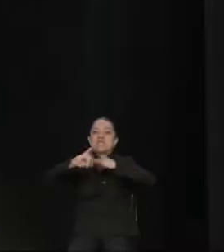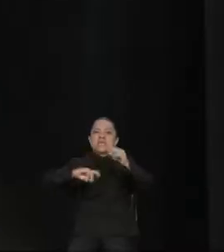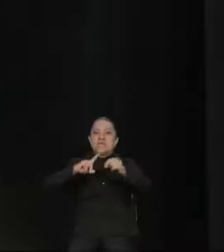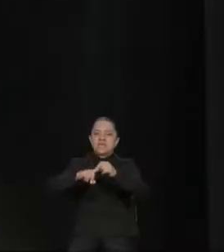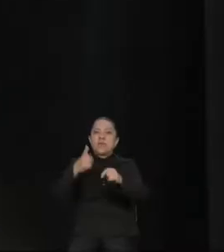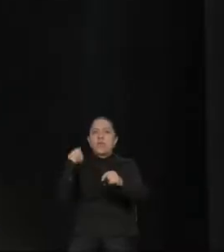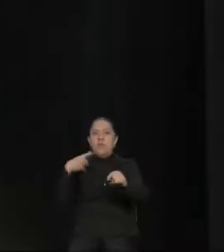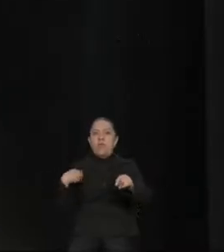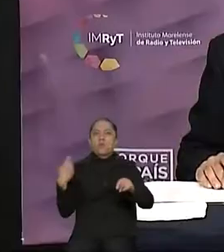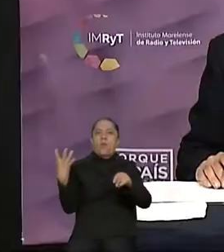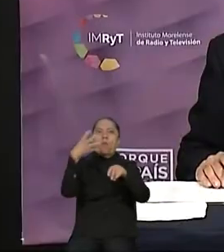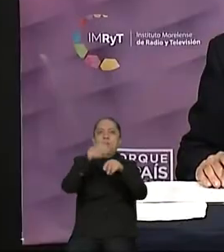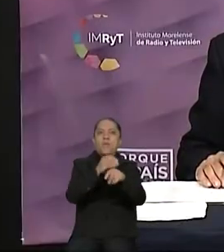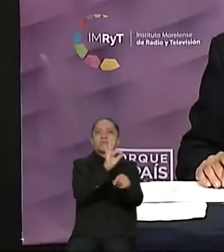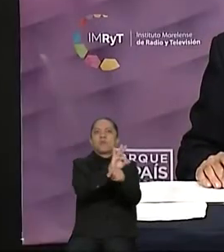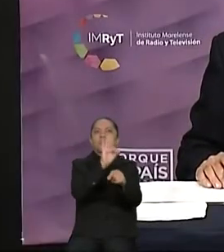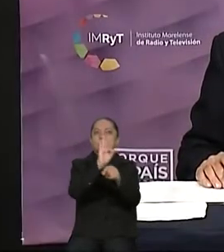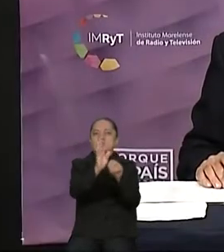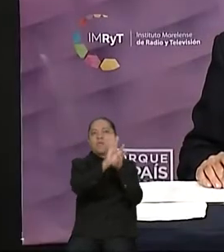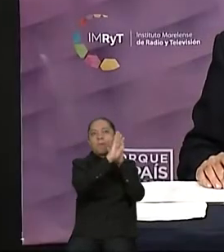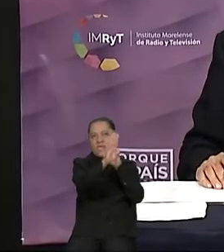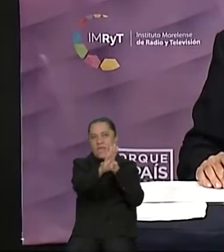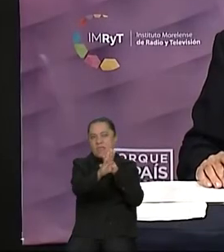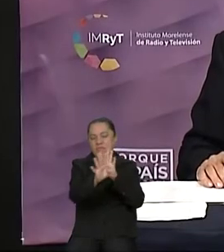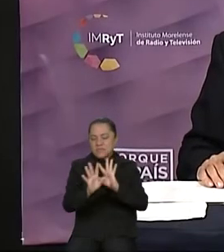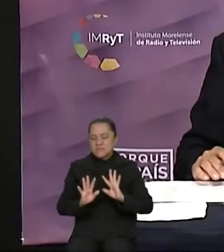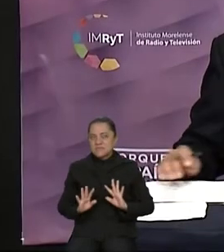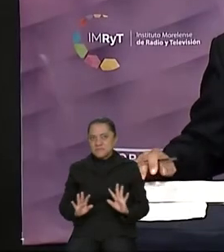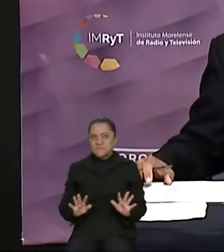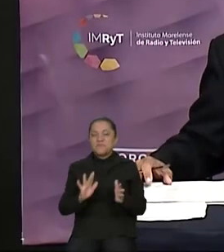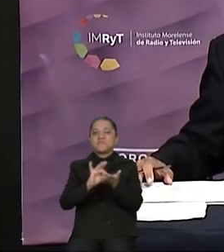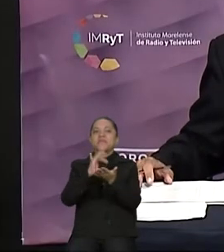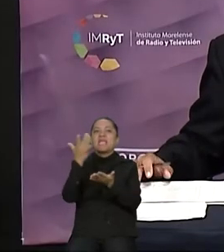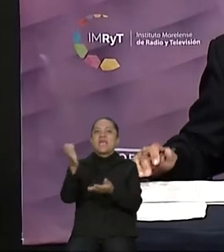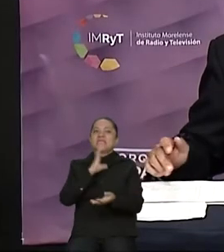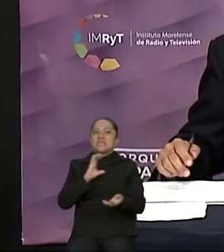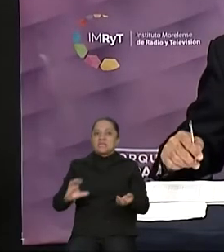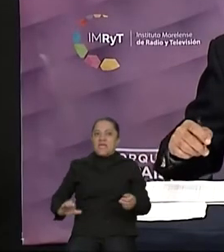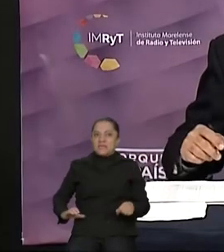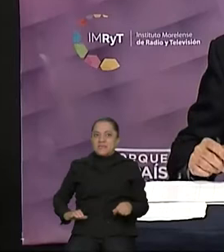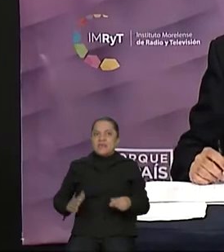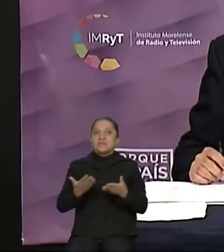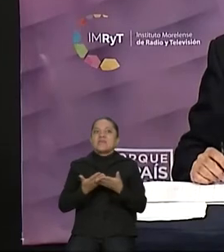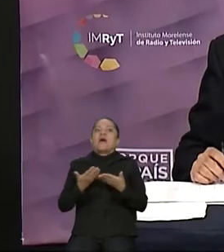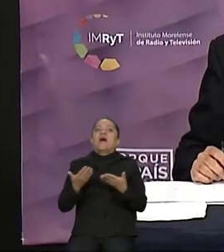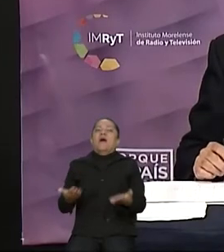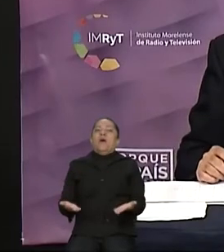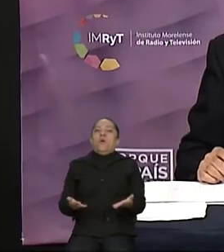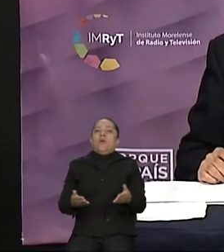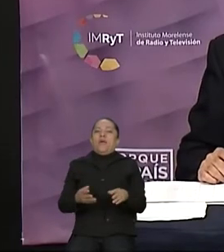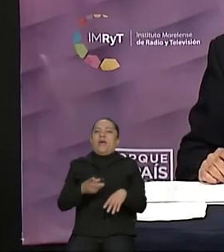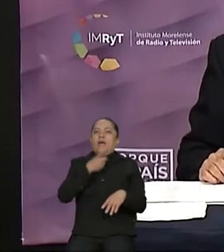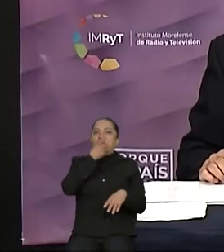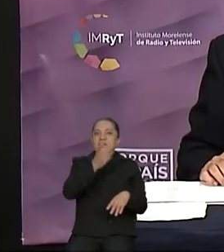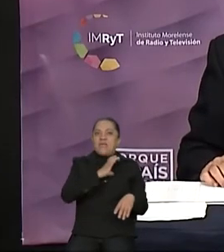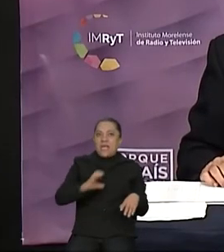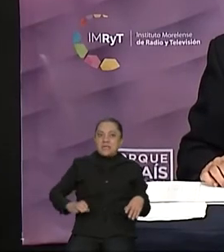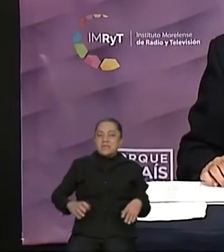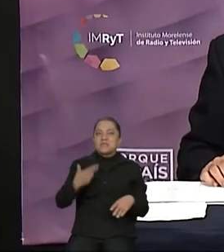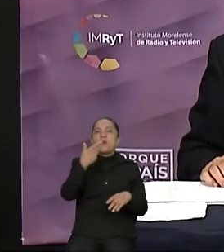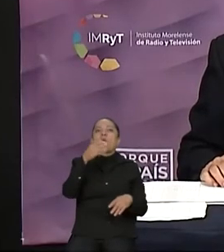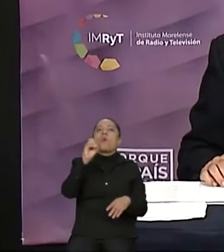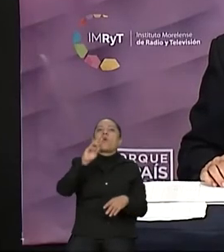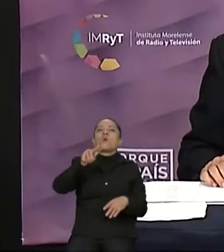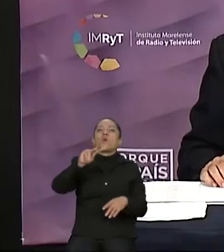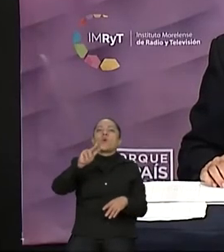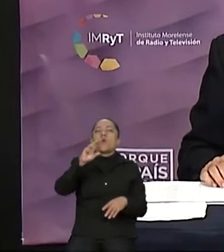esta protección de migrantes. Gracias, candidata. Ahora es momento de la réplica de la candidata Hortensia Figueroa Peralta del